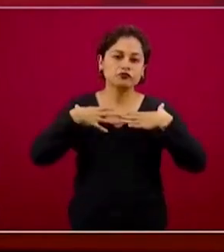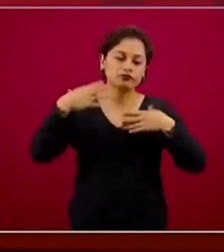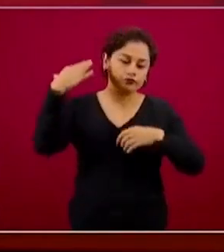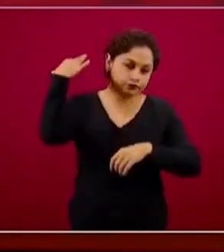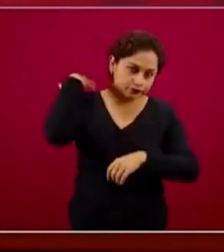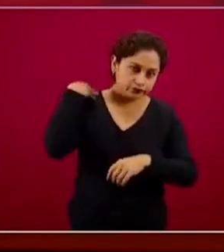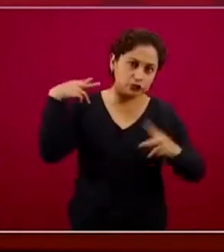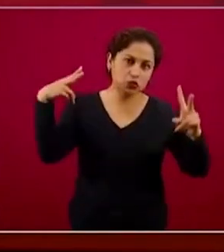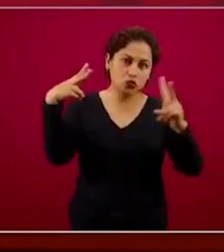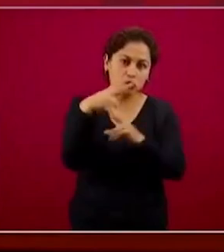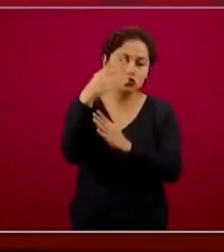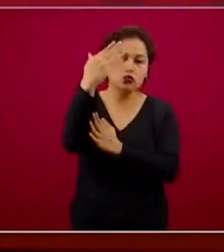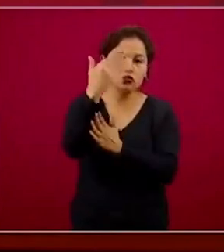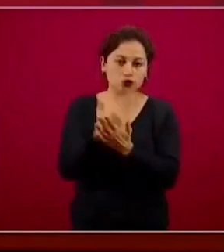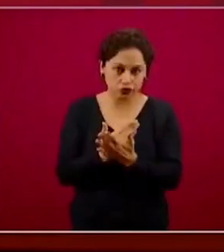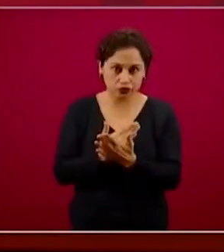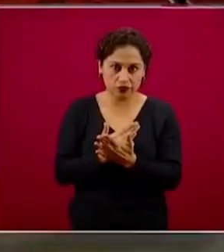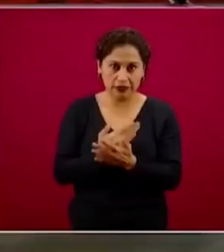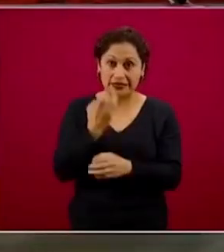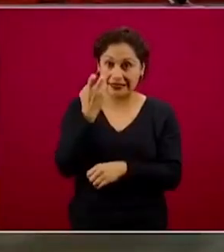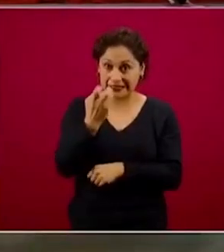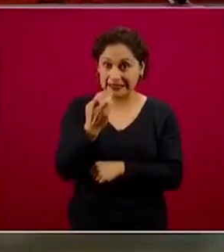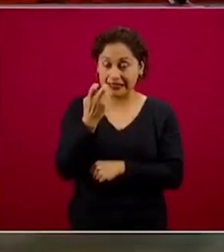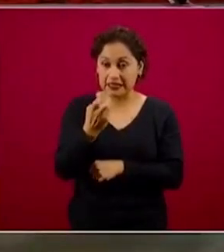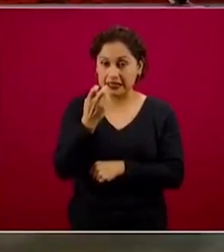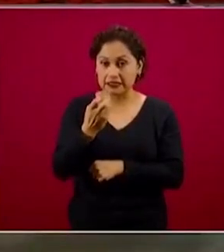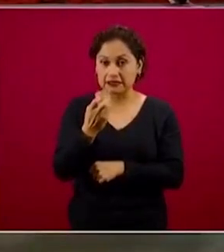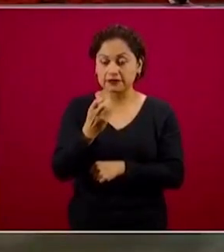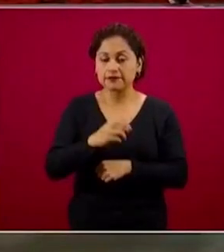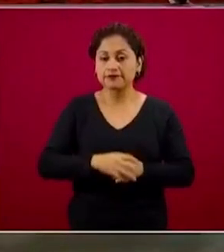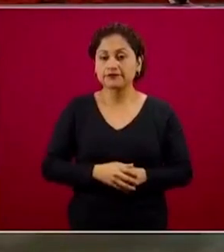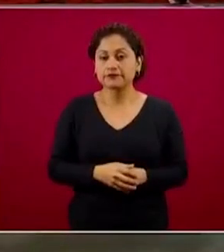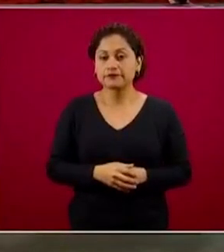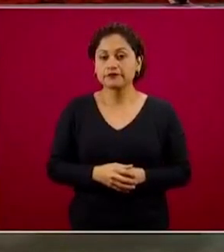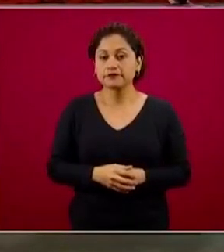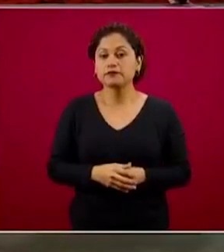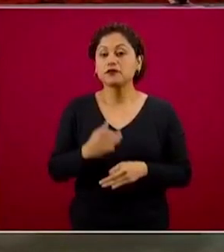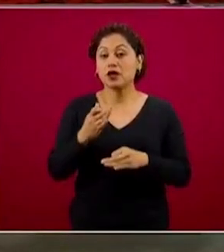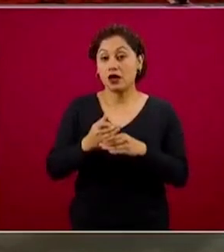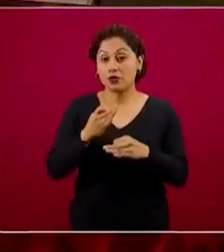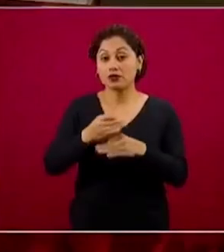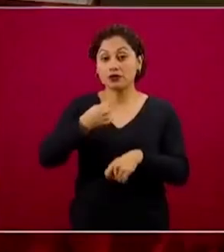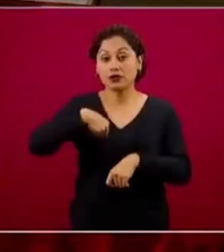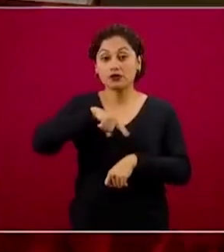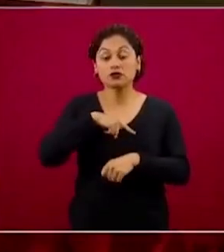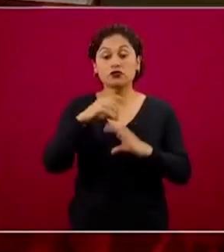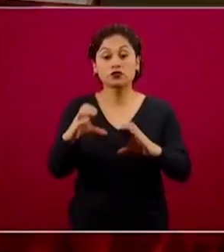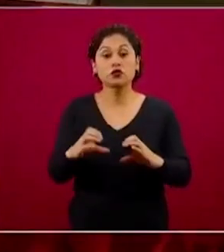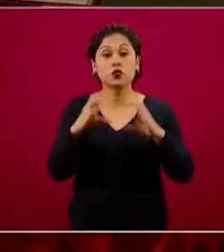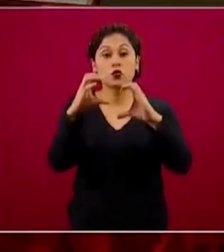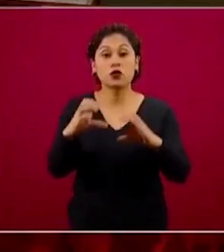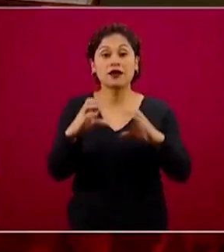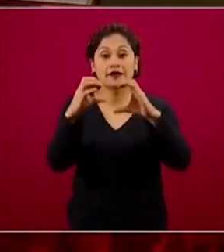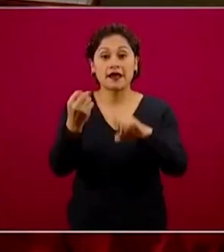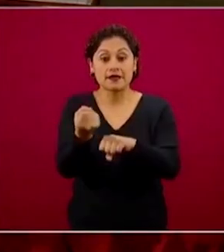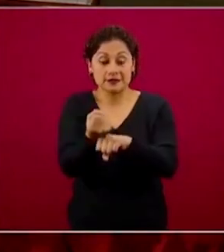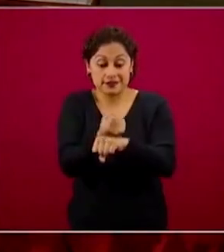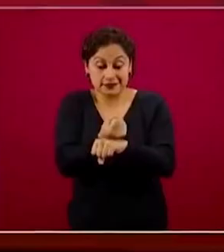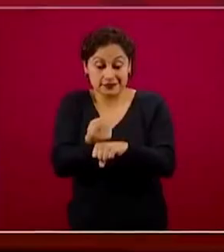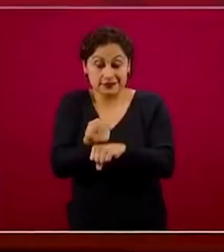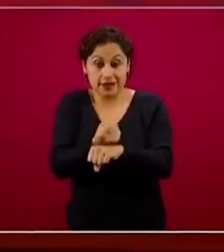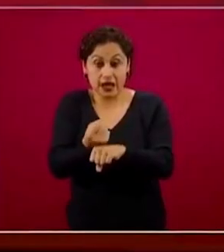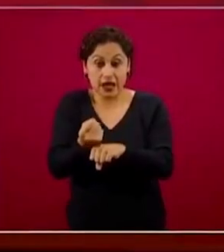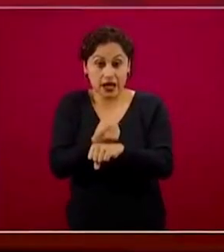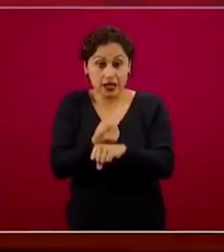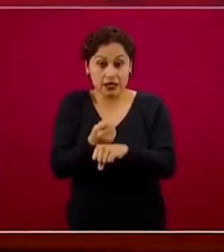dificultad para contener, por ejemplo, y ahí termino, si hay problemas de coagulación, se le agrega un